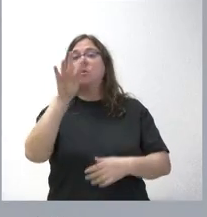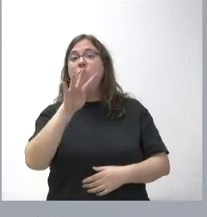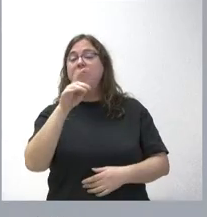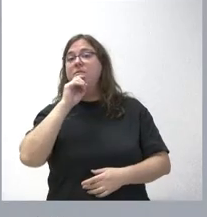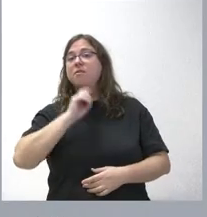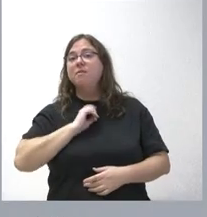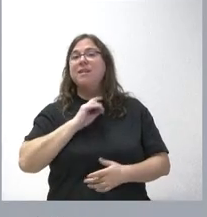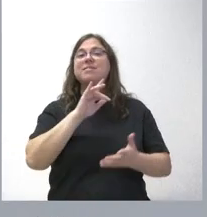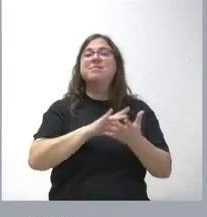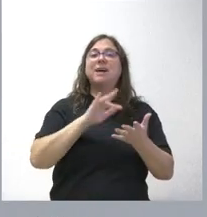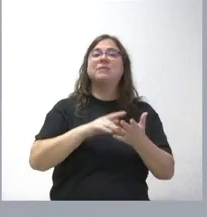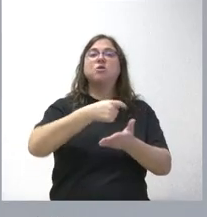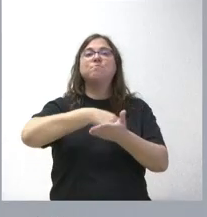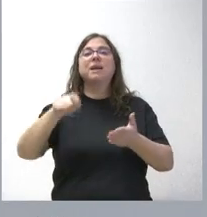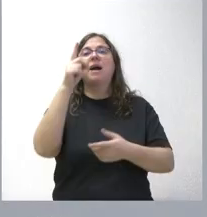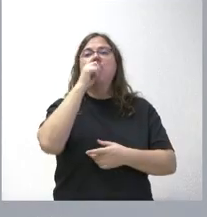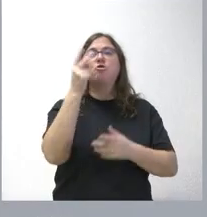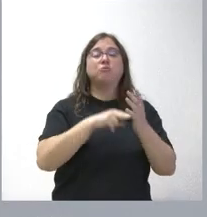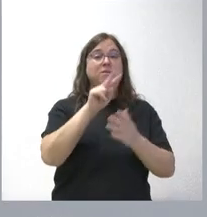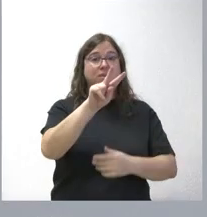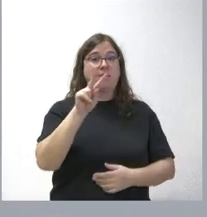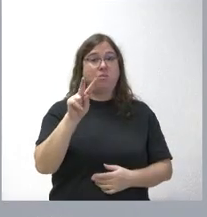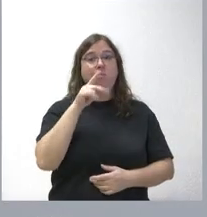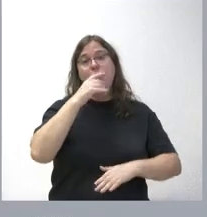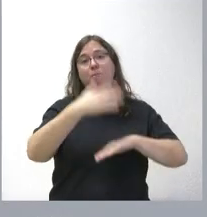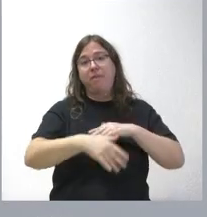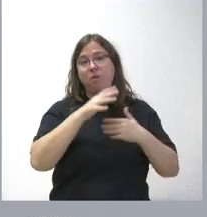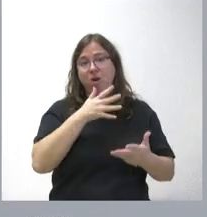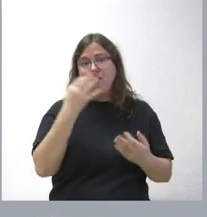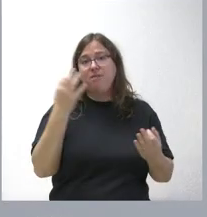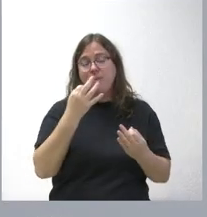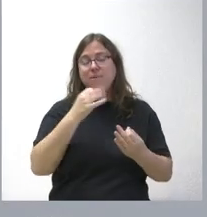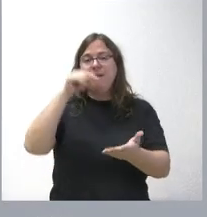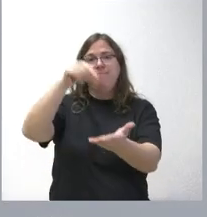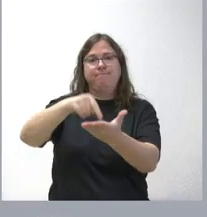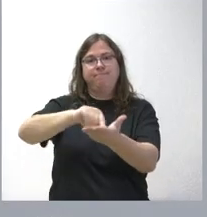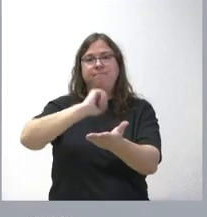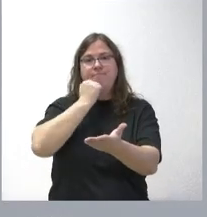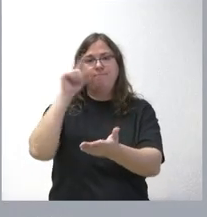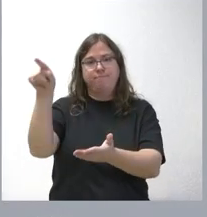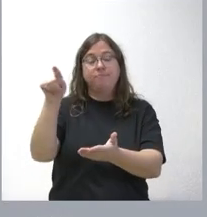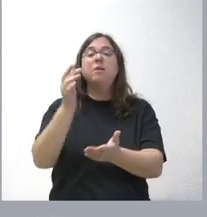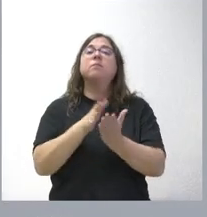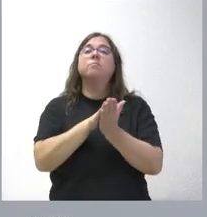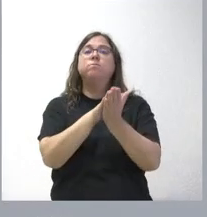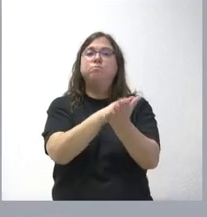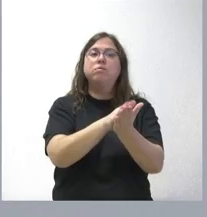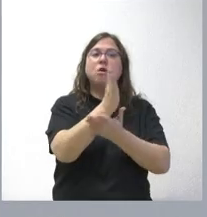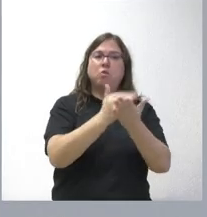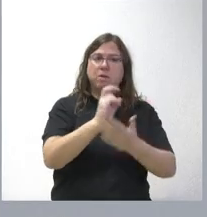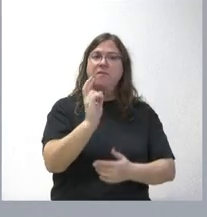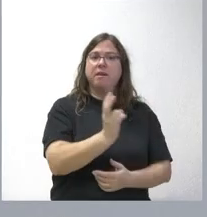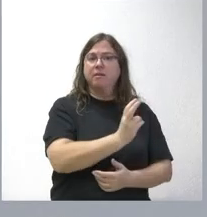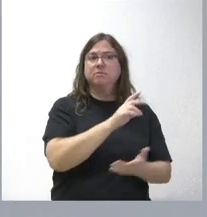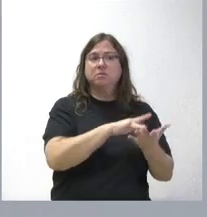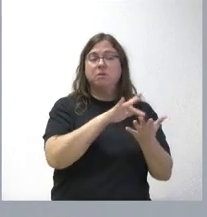de la liquidación del año 22. Y este es el plazo que tenemos para este requerimiento. Lo estamos presentando varias comunidades autónomas